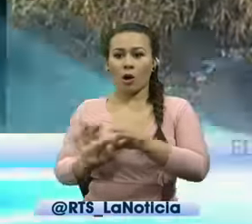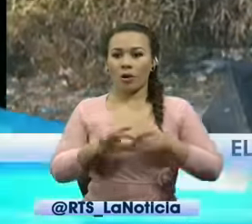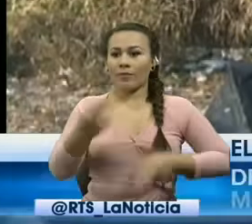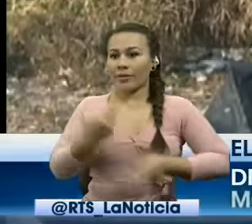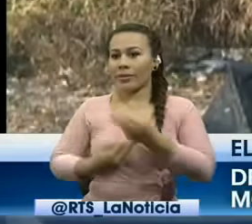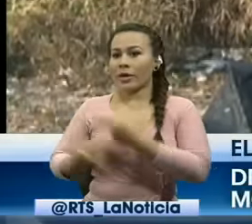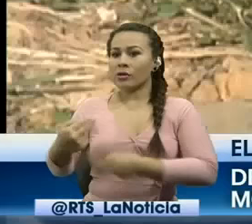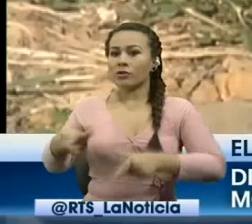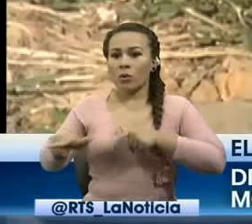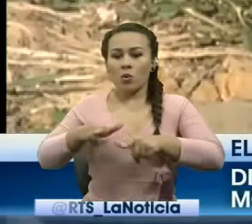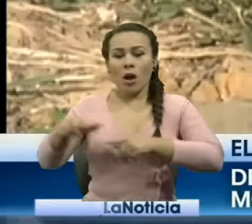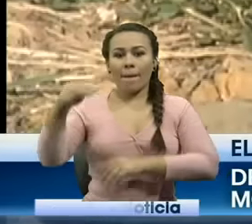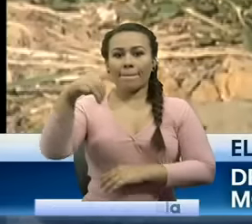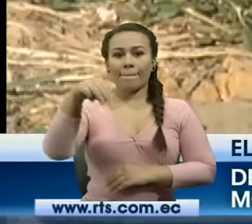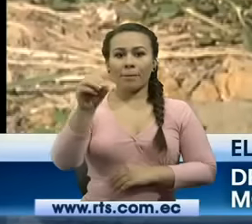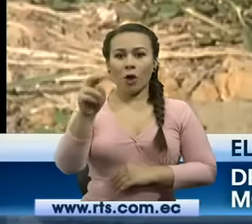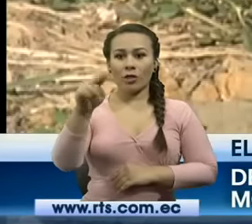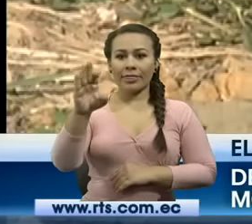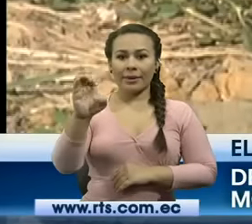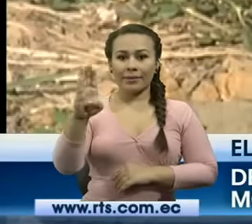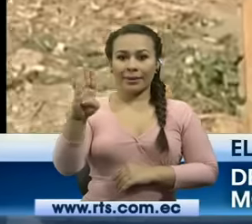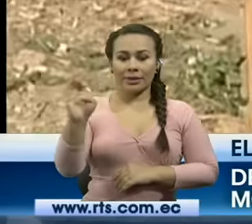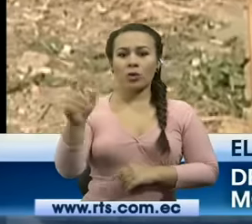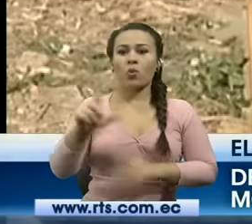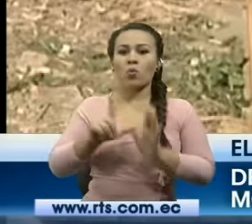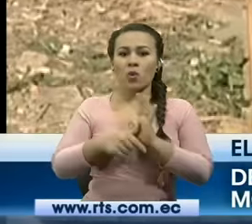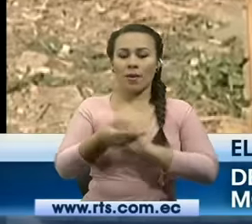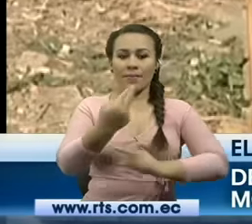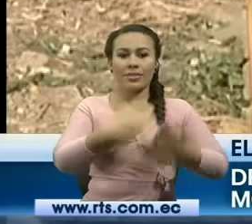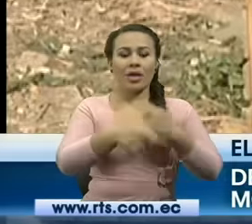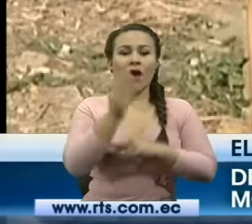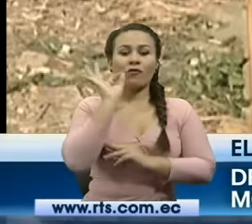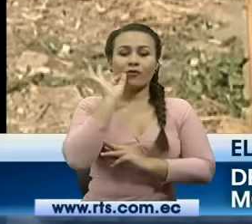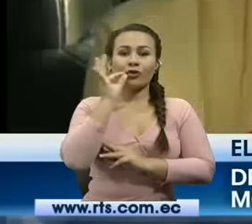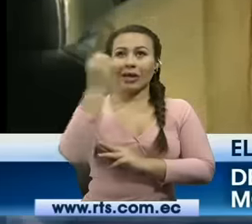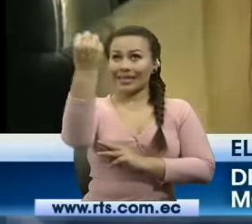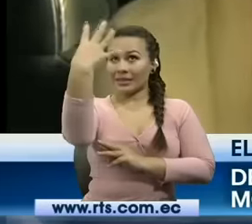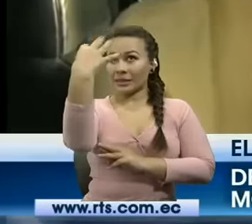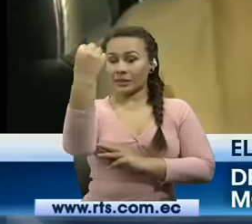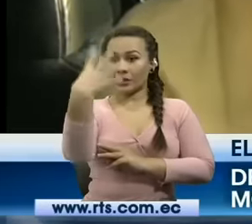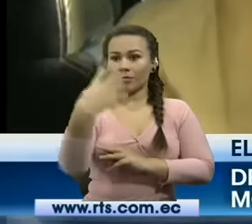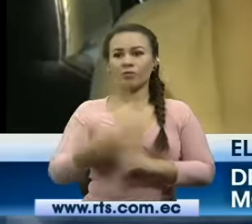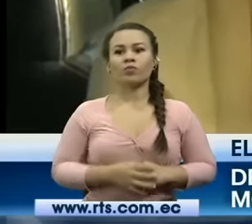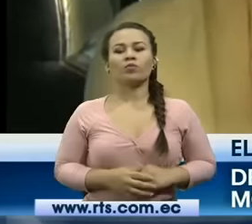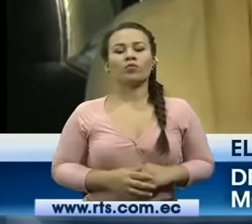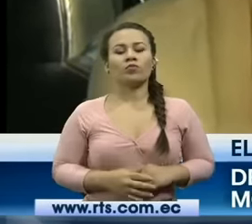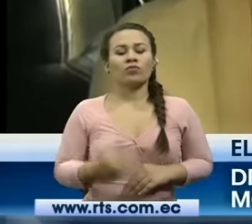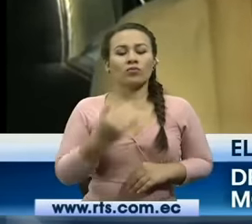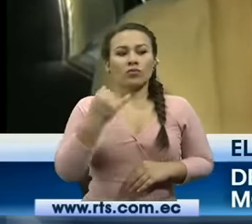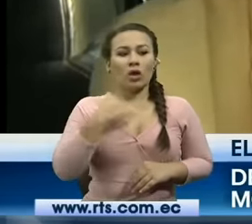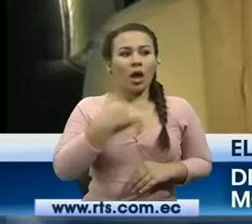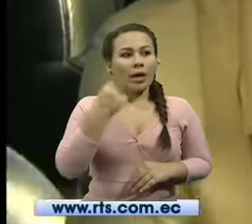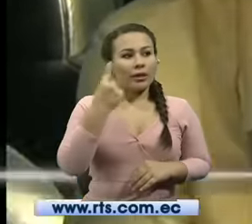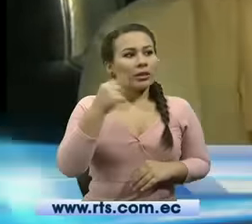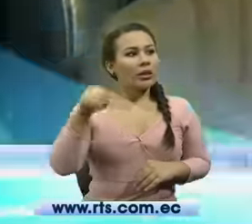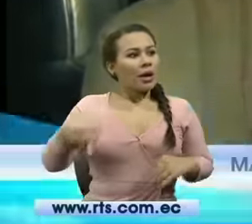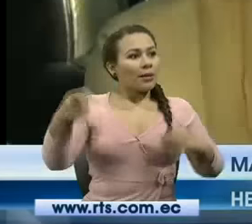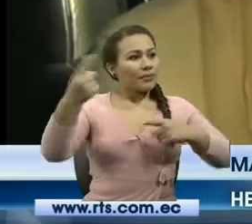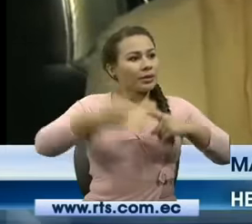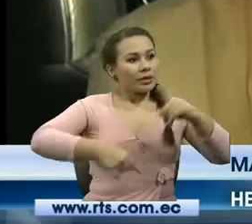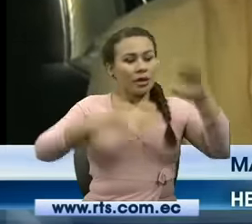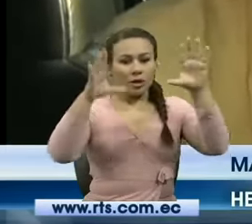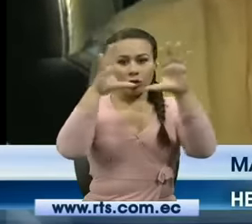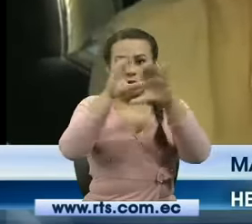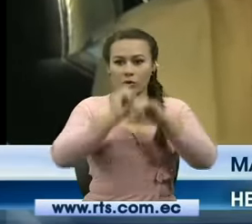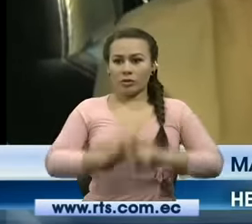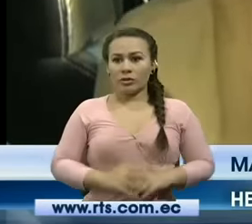comerciantes del mercado y luego salía a vender frutas en los semáforos lo que tengo entendido que él venía de noche y darle ahí a